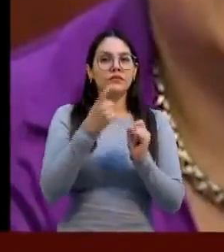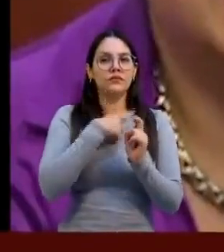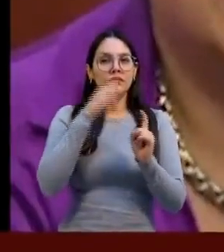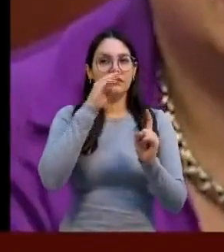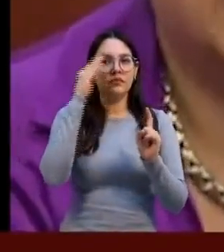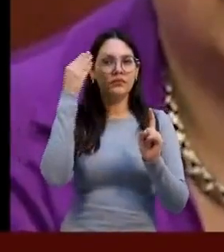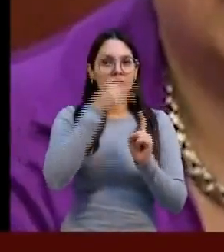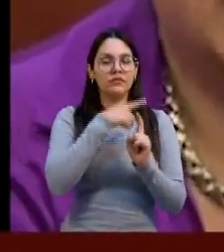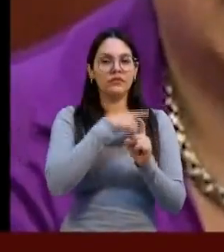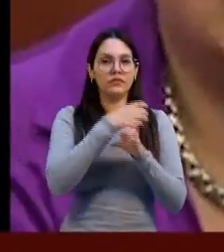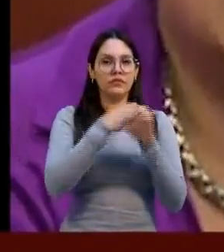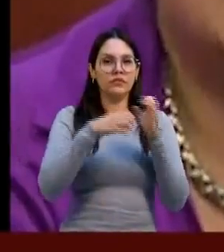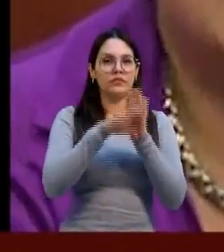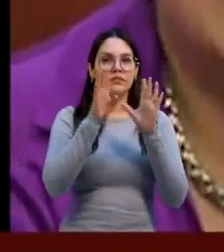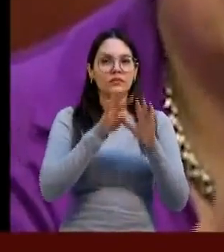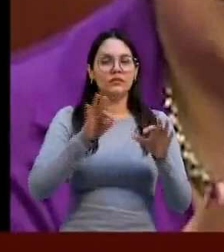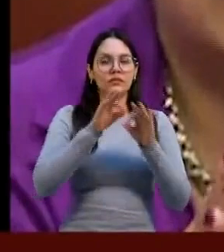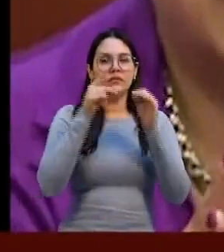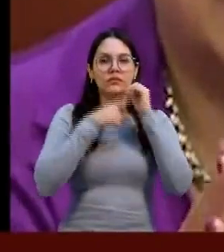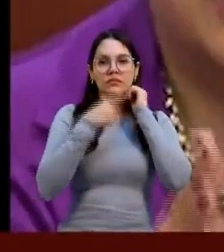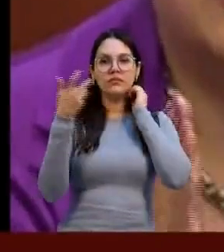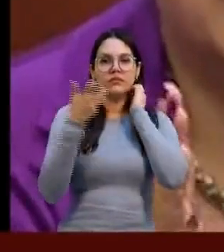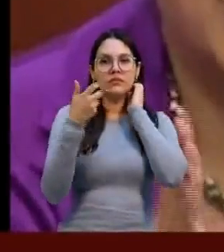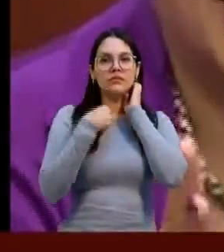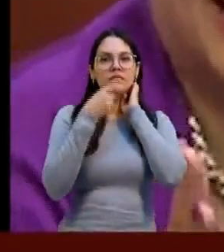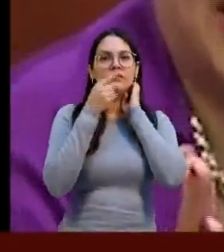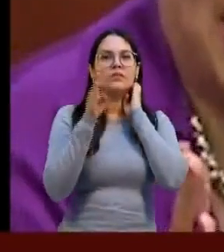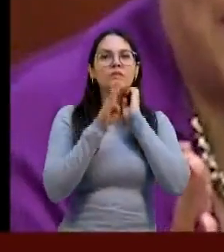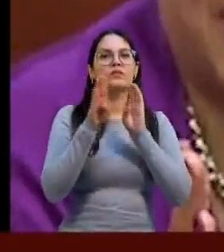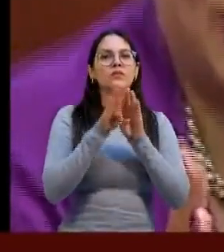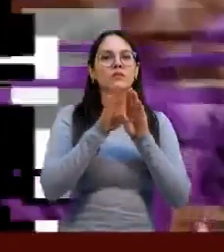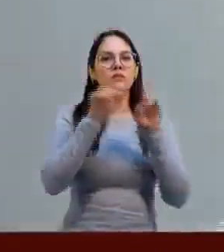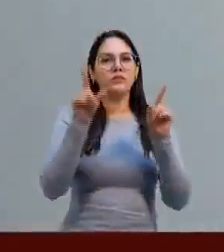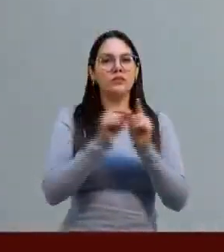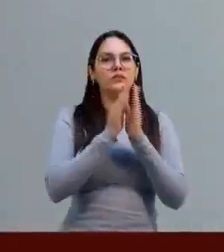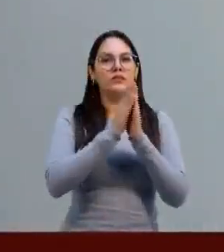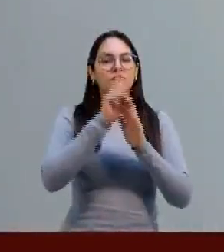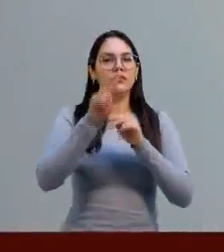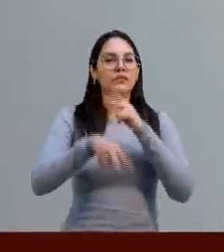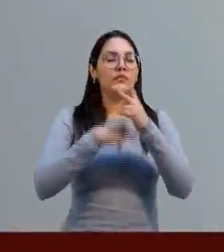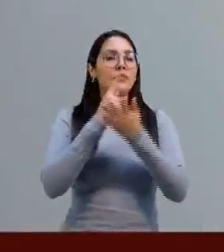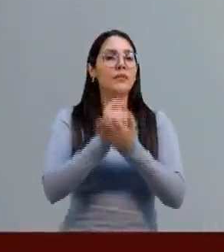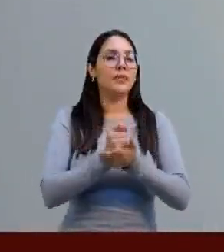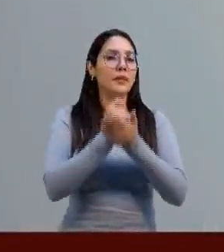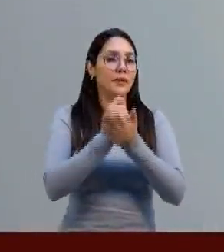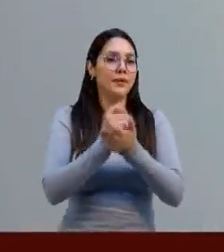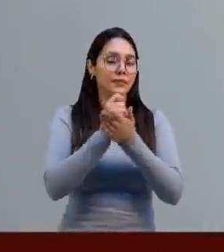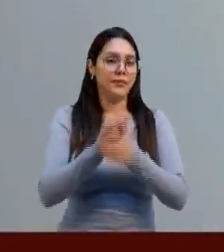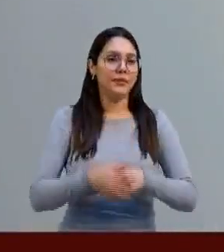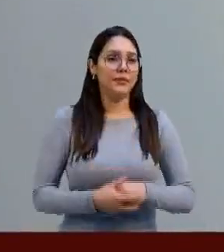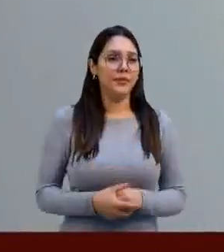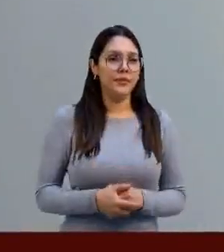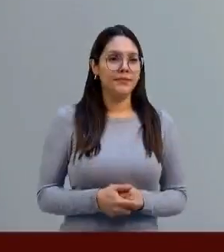reales y factibles de conseguir. Yo les diría en pocas palabras, vayan a terapia. Para Noticias del Congreso, Elizabeth Robles.